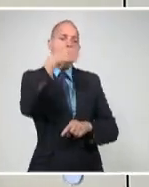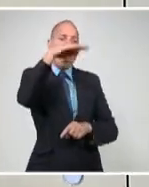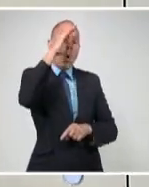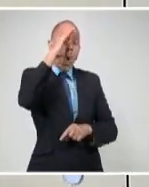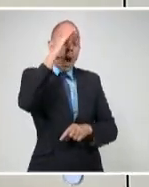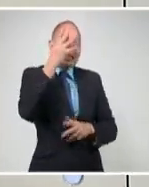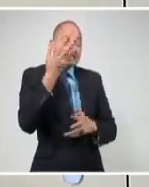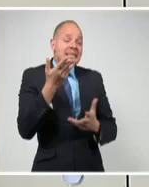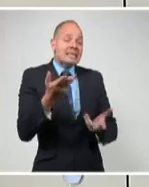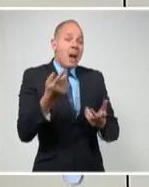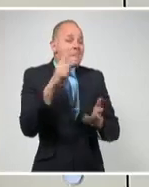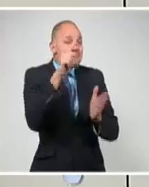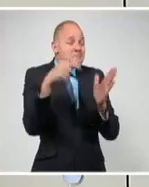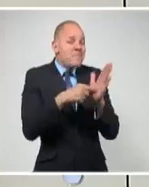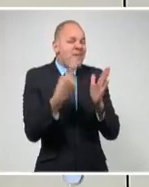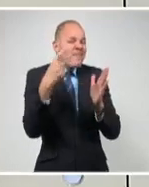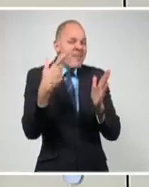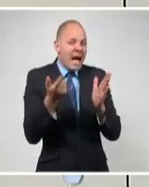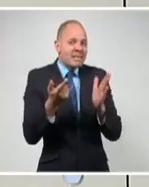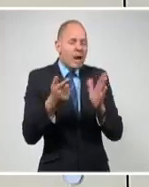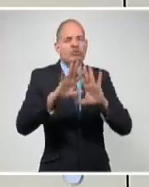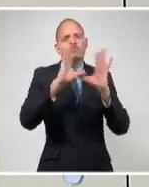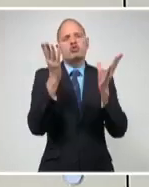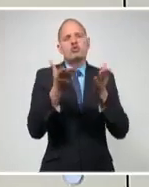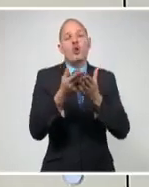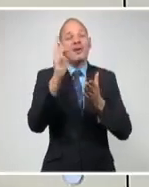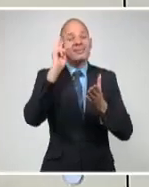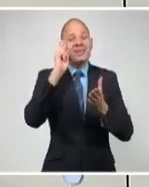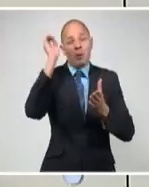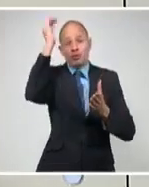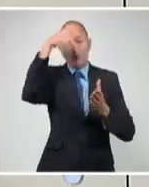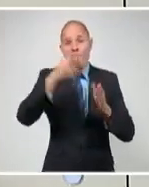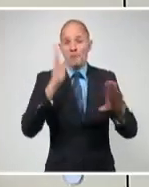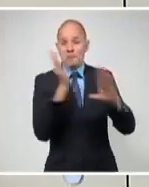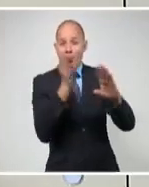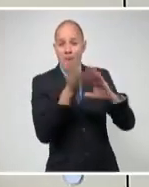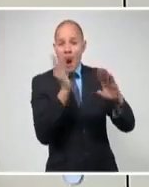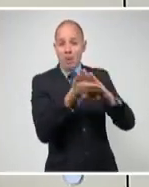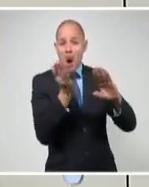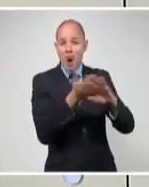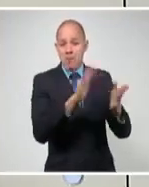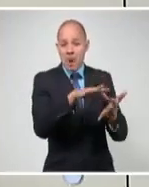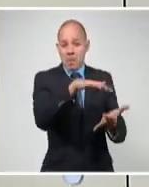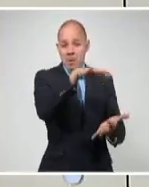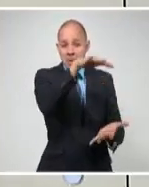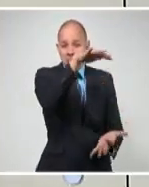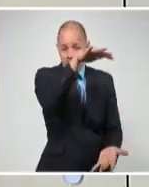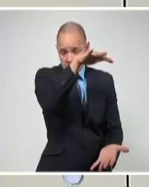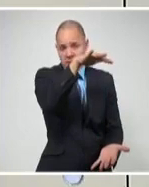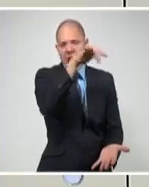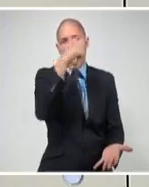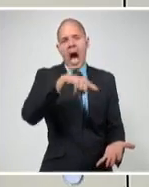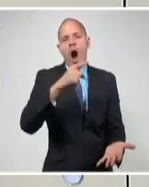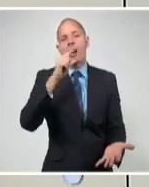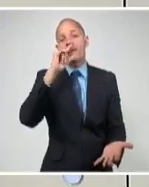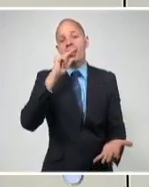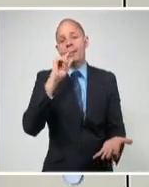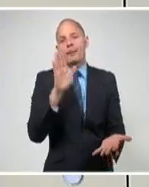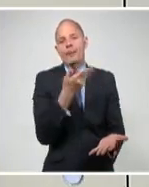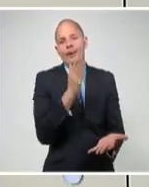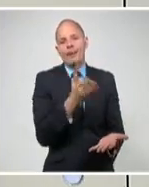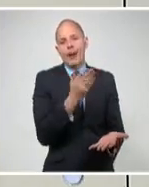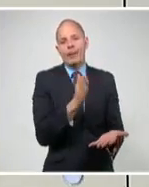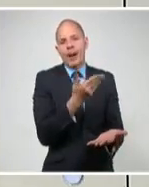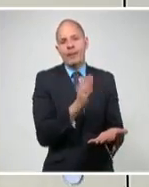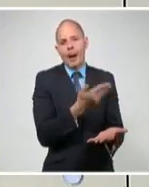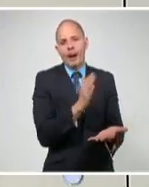restricciones que impuso Trump. Pero tendrá que hacer algo muy importante, que será devolverle vida a esa embajada y renovar